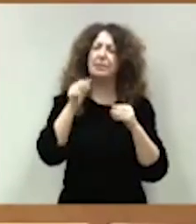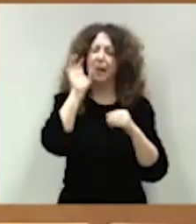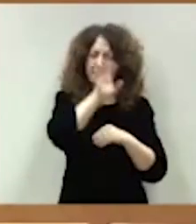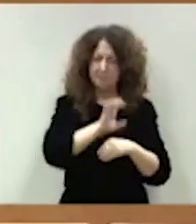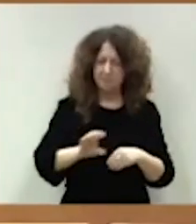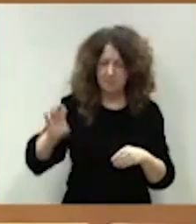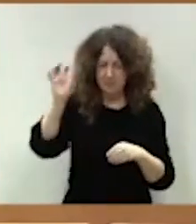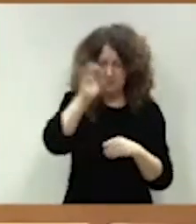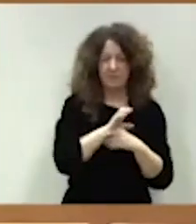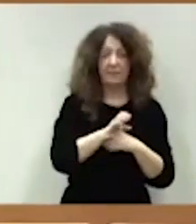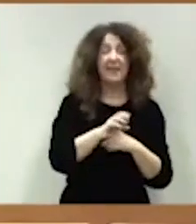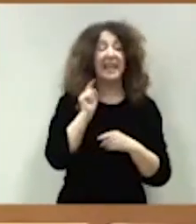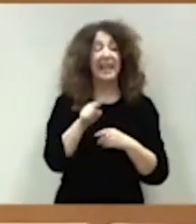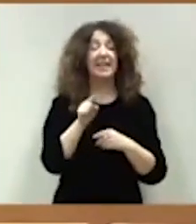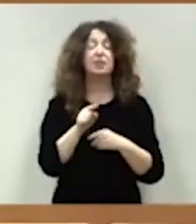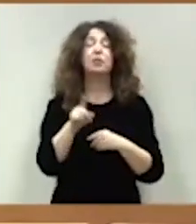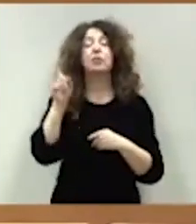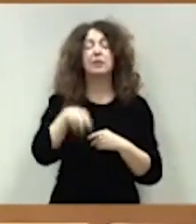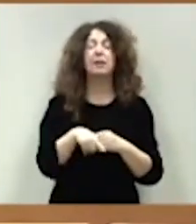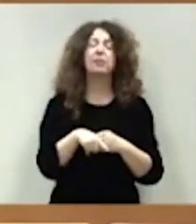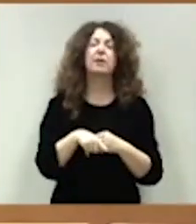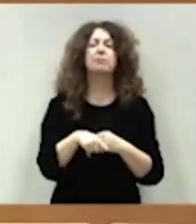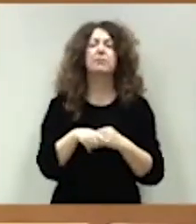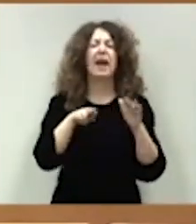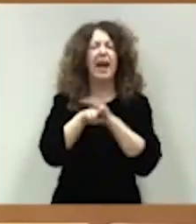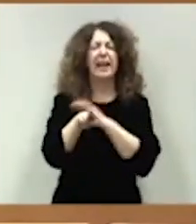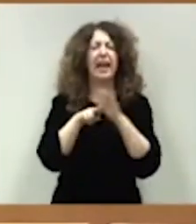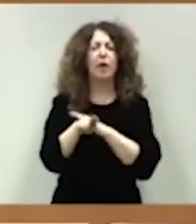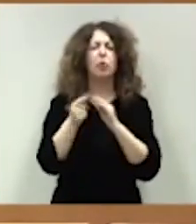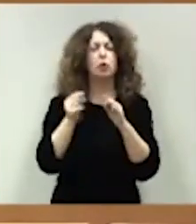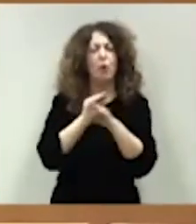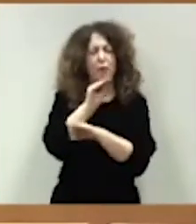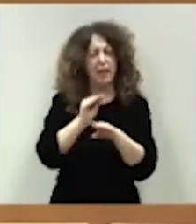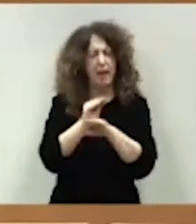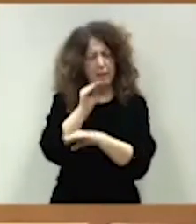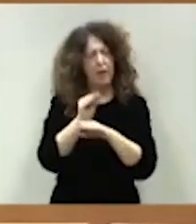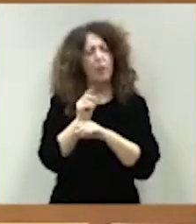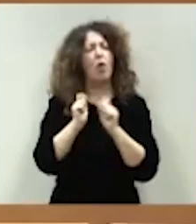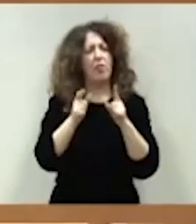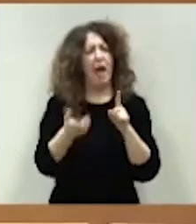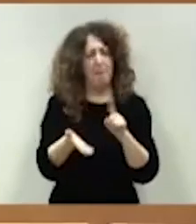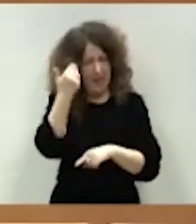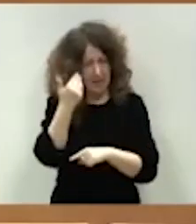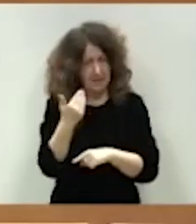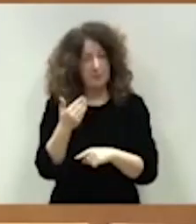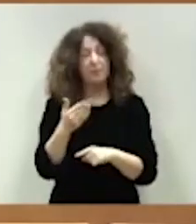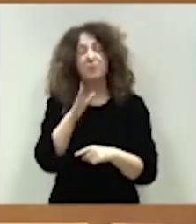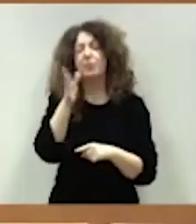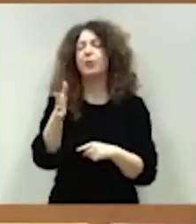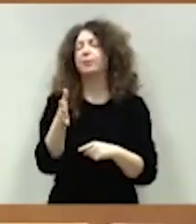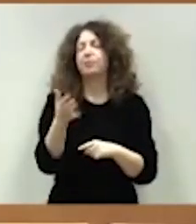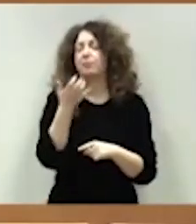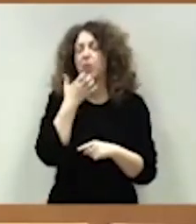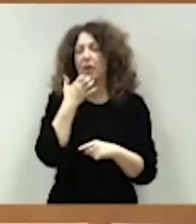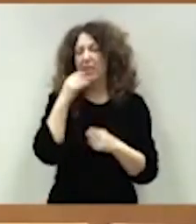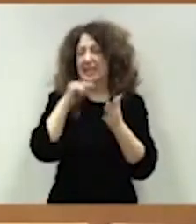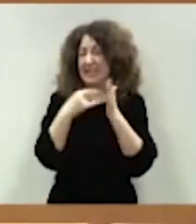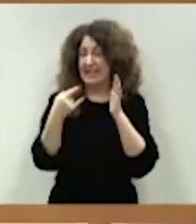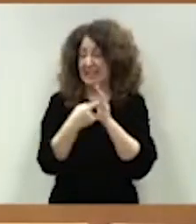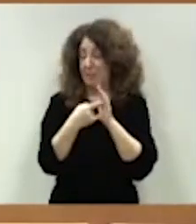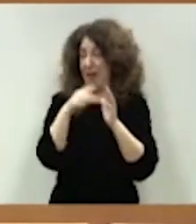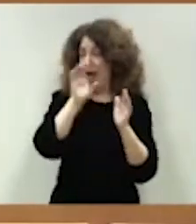extraordinario incremento de los recursos de financiación que proceden del sistema autonómico, por ejemplo, que en